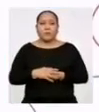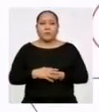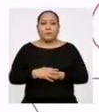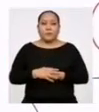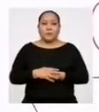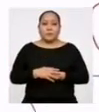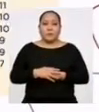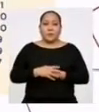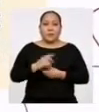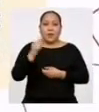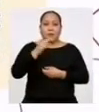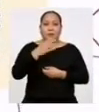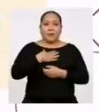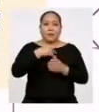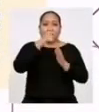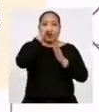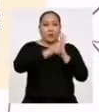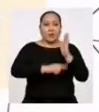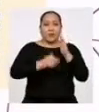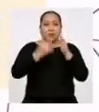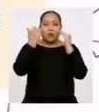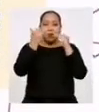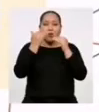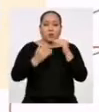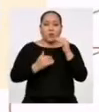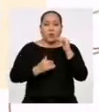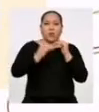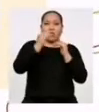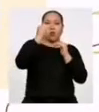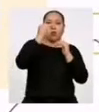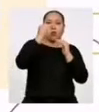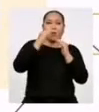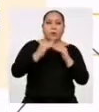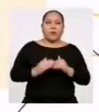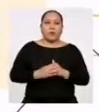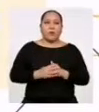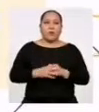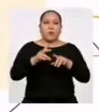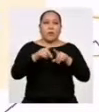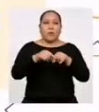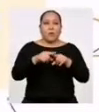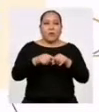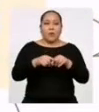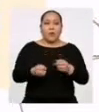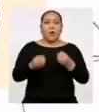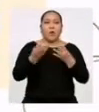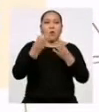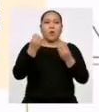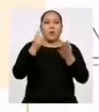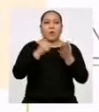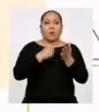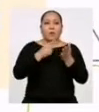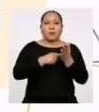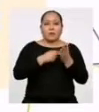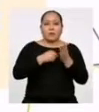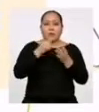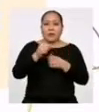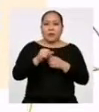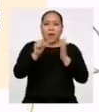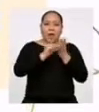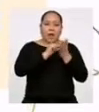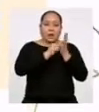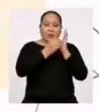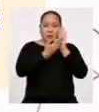Esta es mi lista ordenada de mayor a menor Según la cantidad de reproducciones por artista